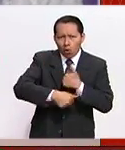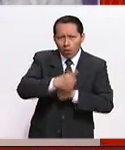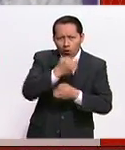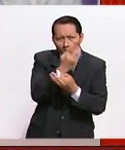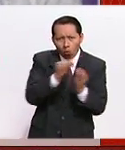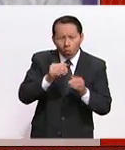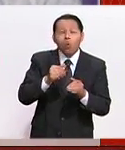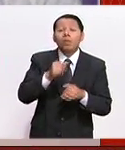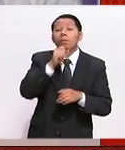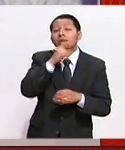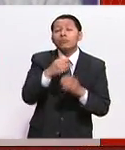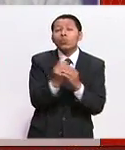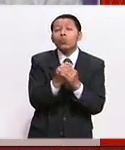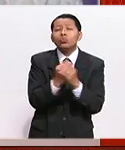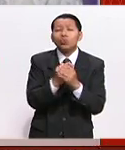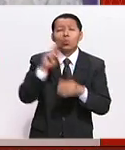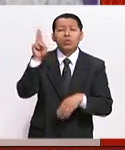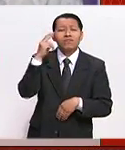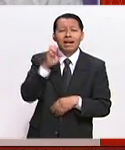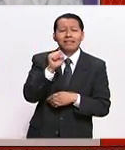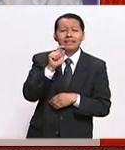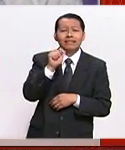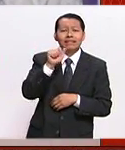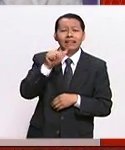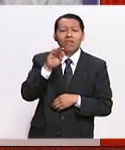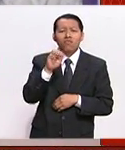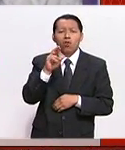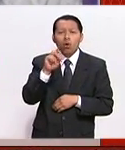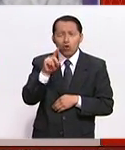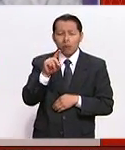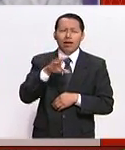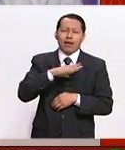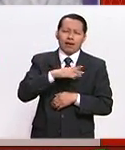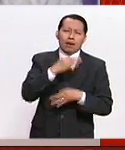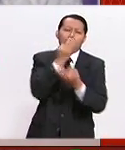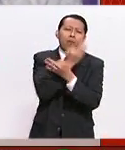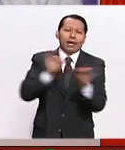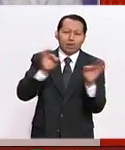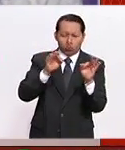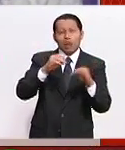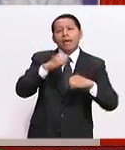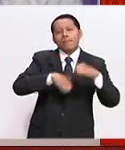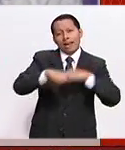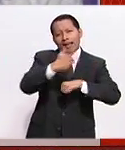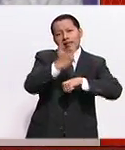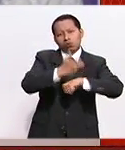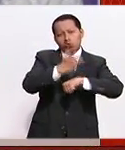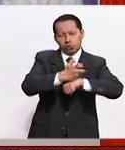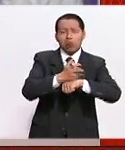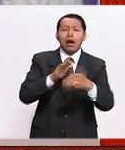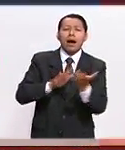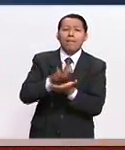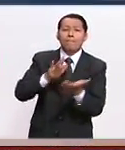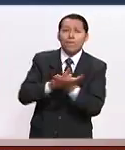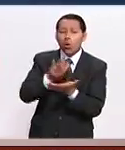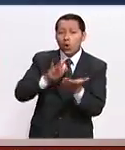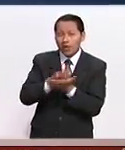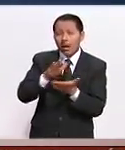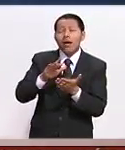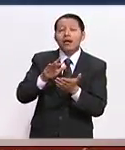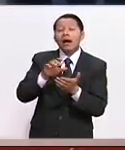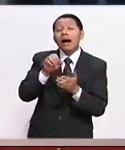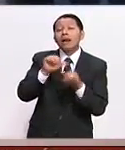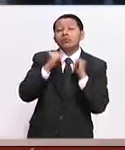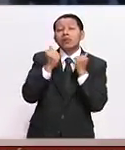ofrece la Universidad de Stanford. Es una convocatoria de la Embajada de los Estados Unidos en colaboración con ANOIS, la Asociación